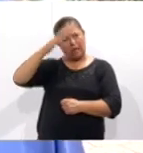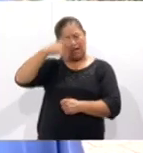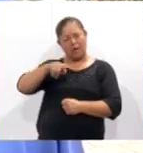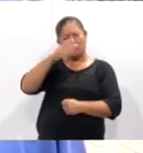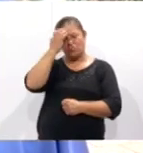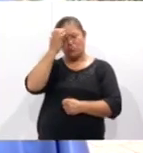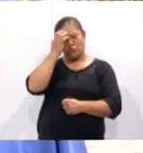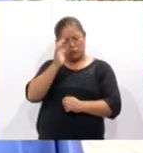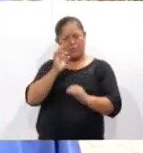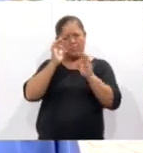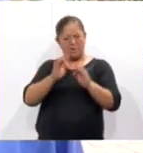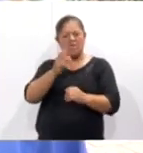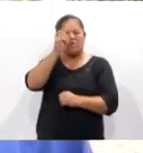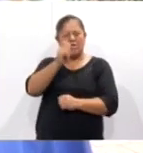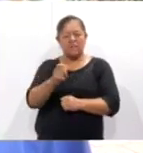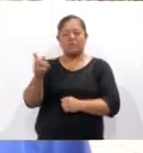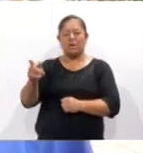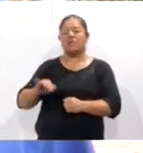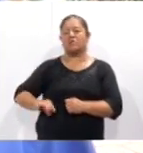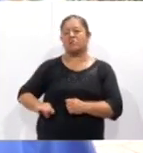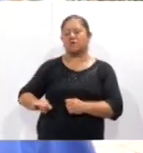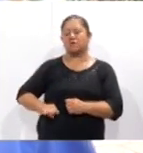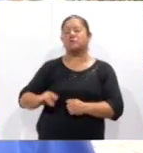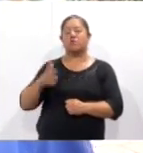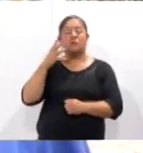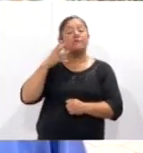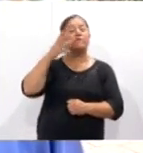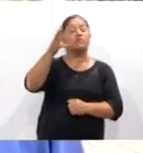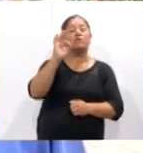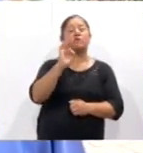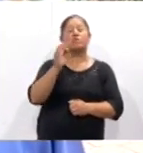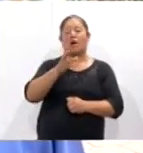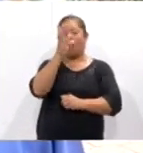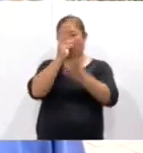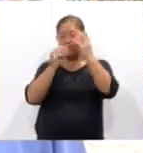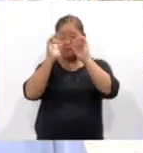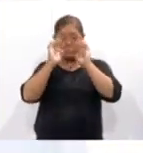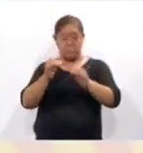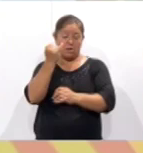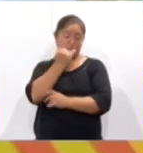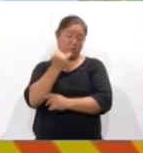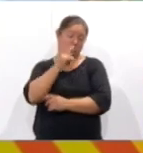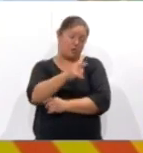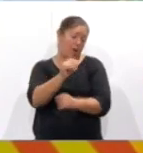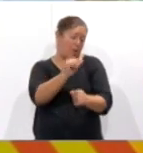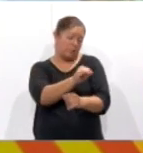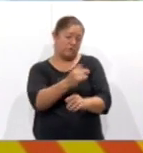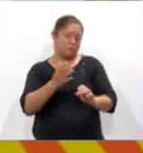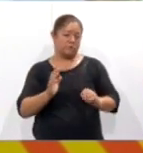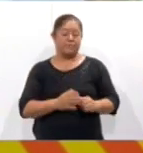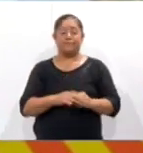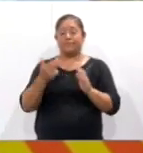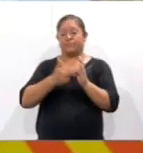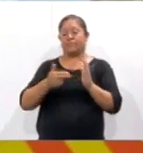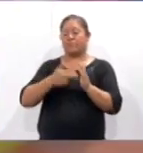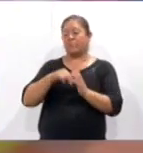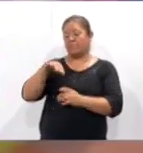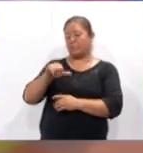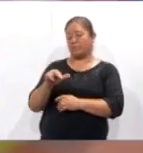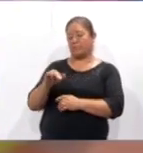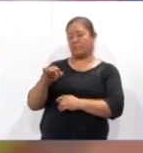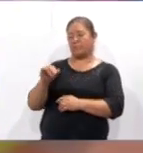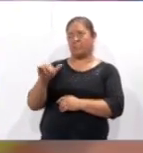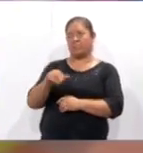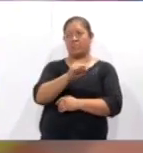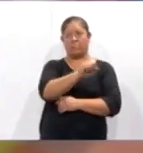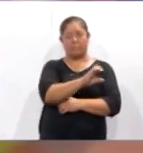intención de algún día aprender el idioma. Tras el taller, Mariana y Sebastián manifestaron